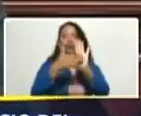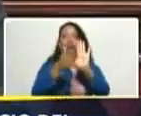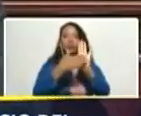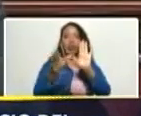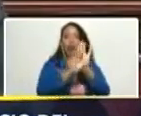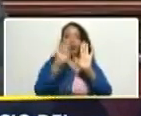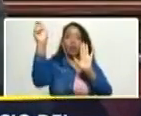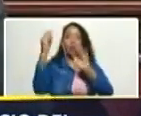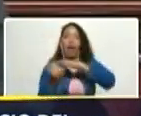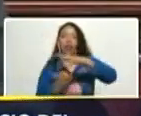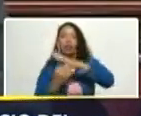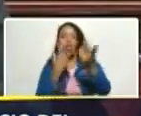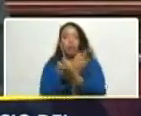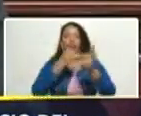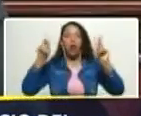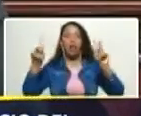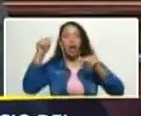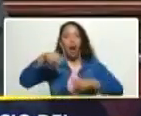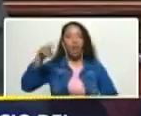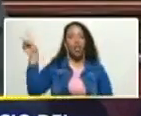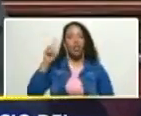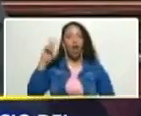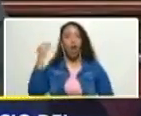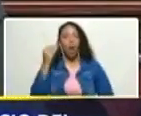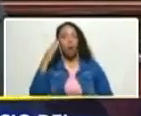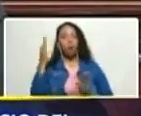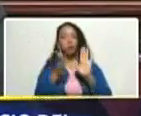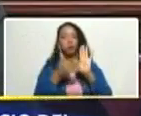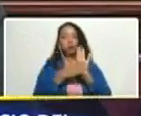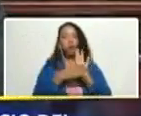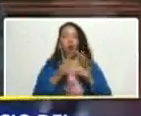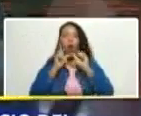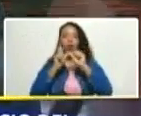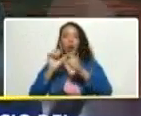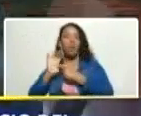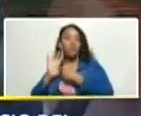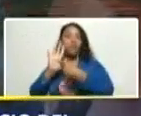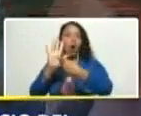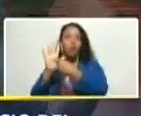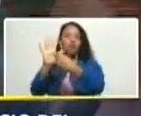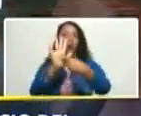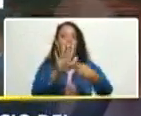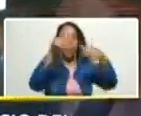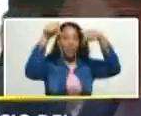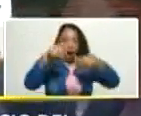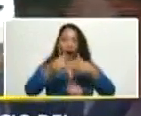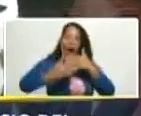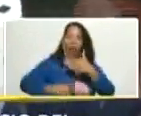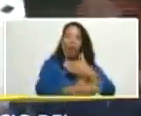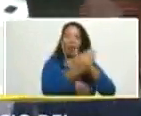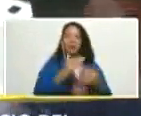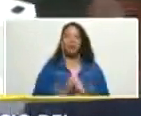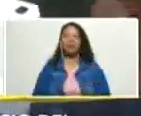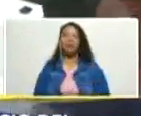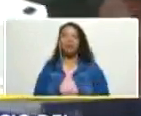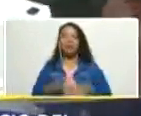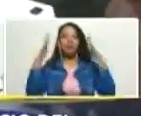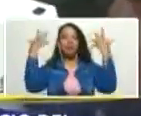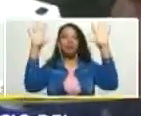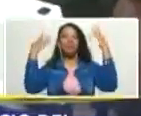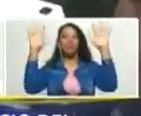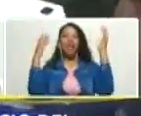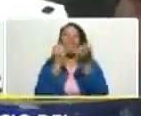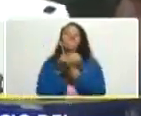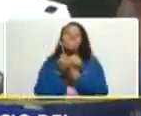de las instituciones democráticas de Venezuela como se ha demostrado como se seguirá demostrando de aquí en adelante fracasó